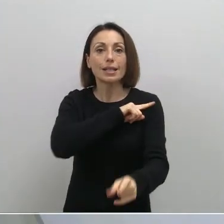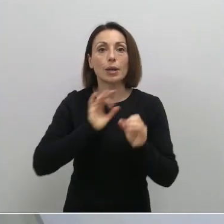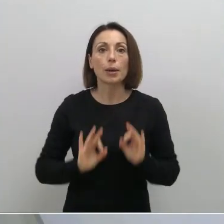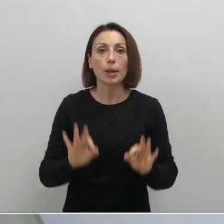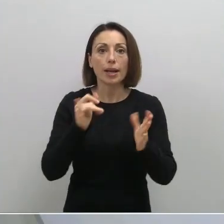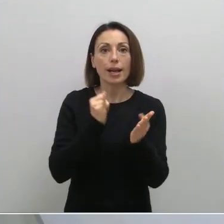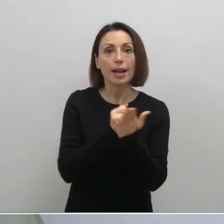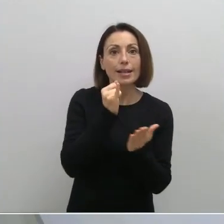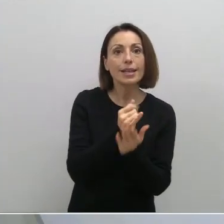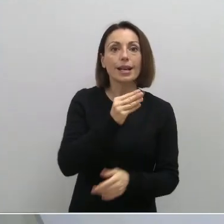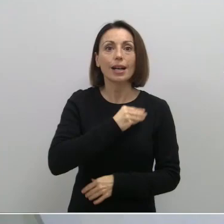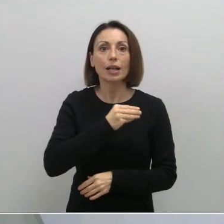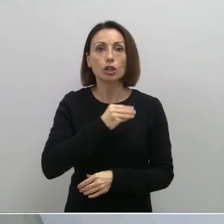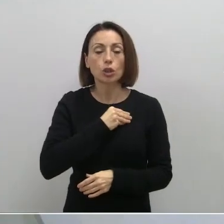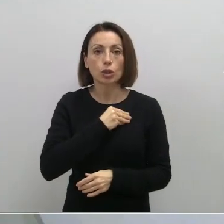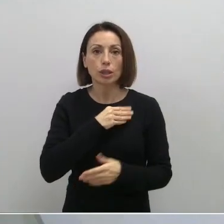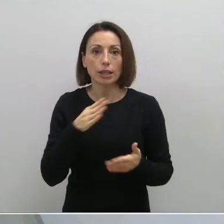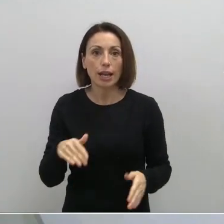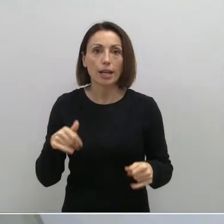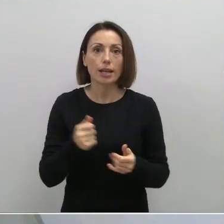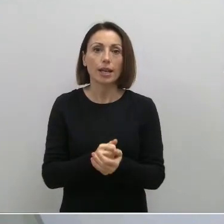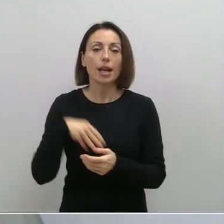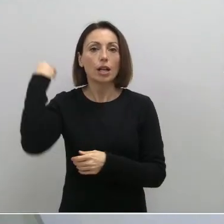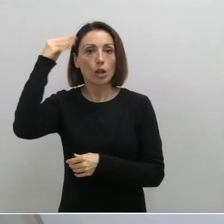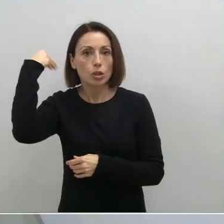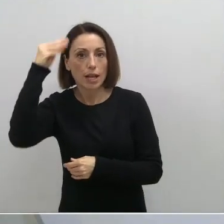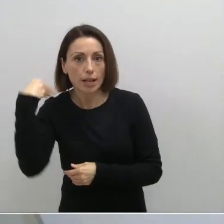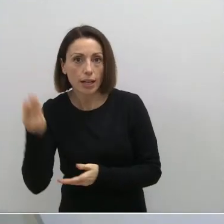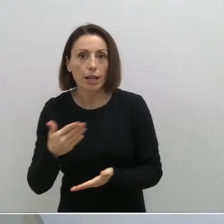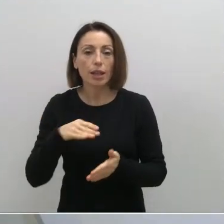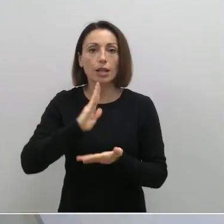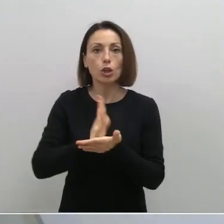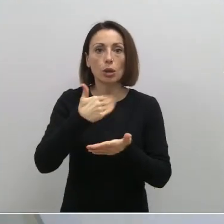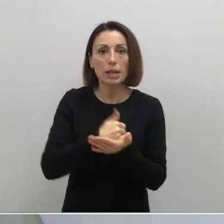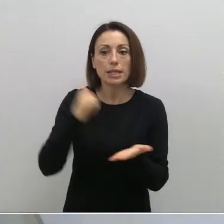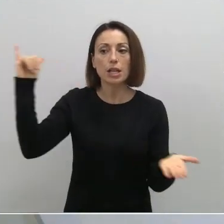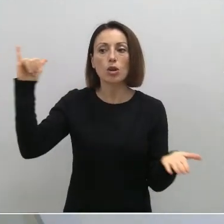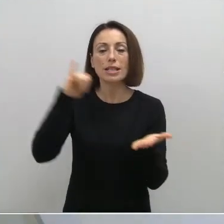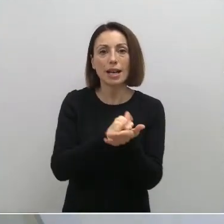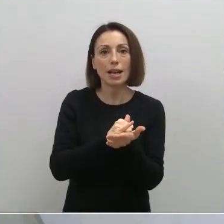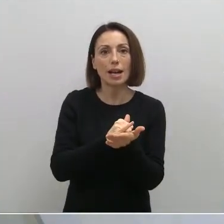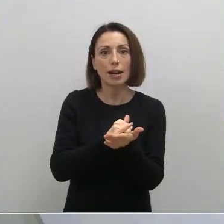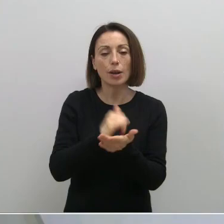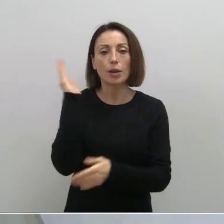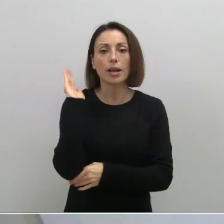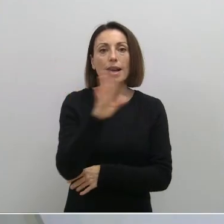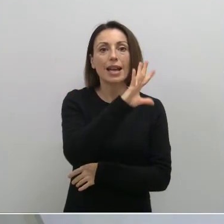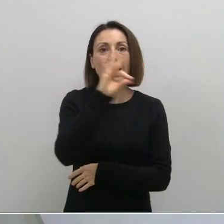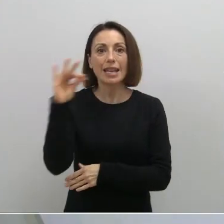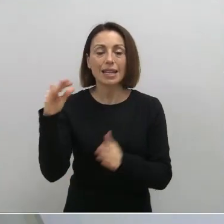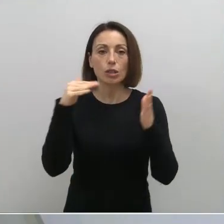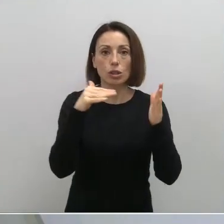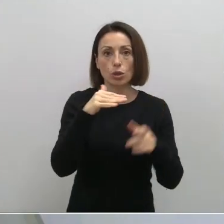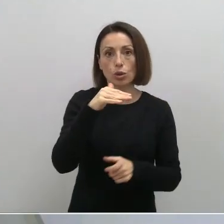concreto a Yecla, Totana, Los Alcázares, Torre Pacheco y San Javier, que registran tasas superiores a 500 casos por 100.000